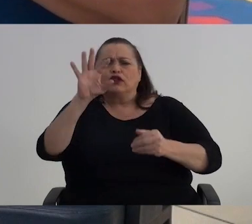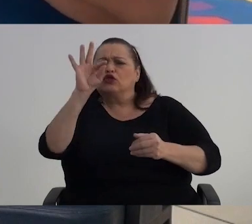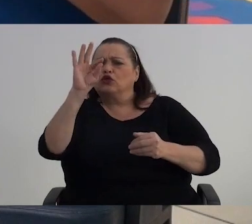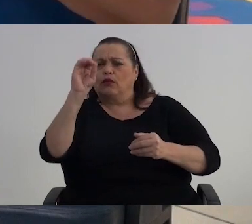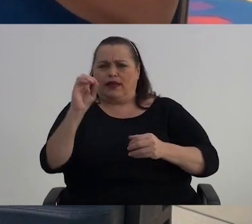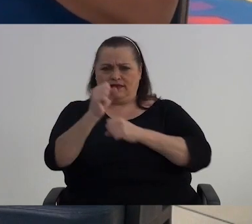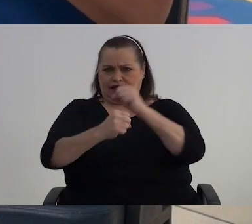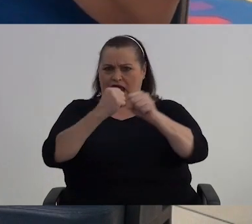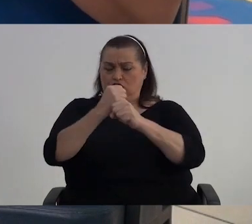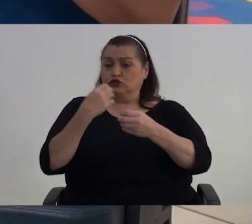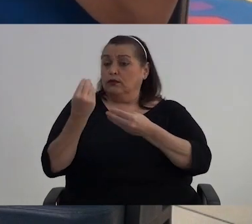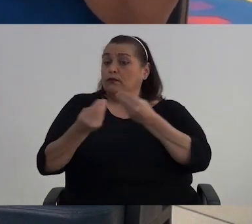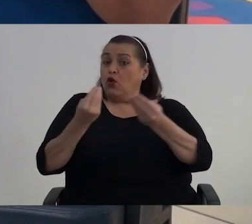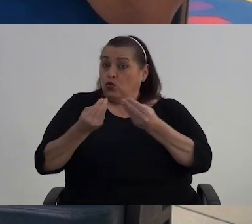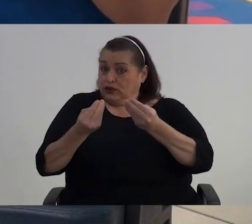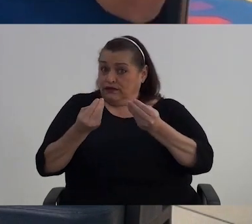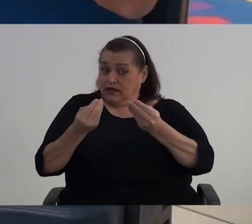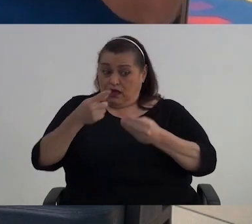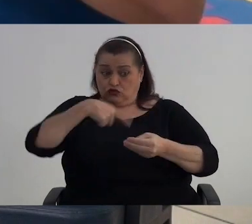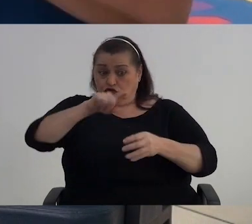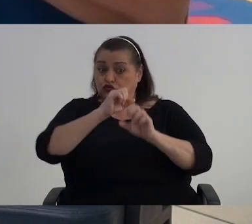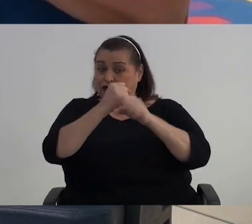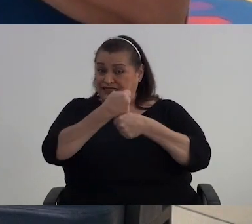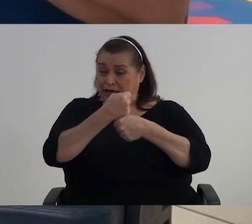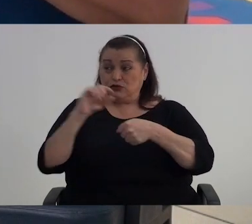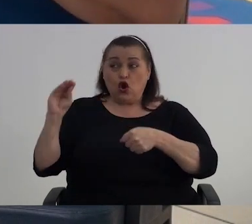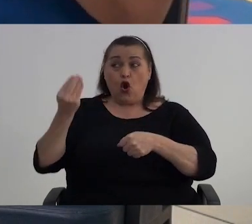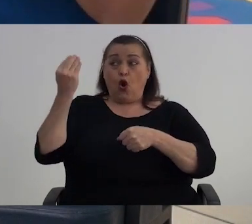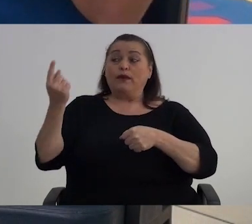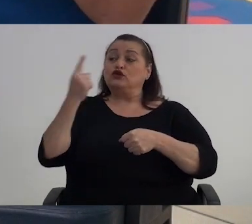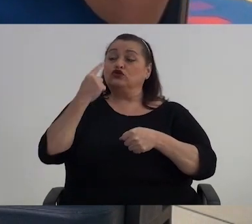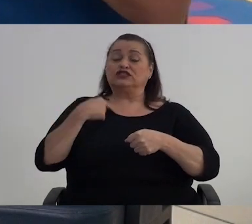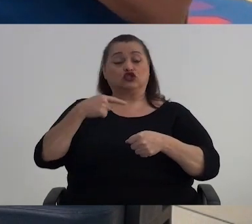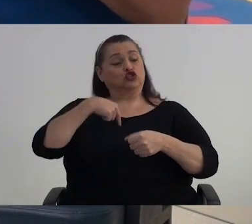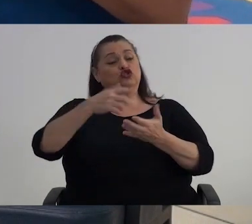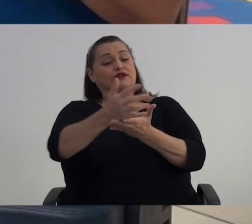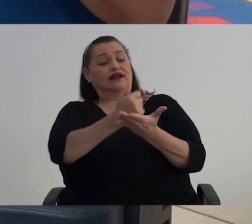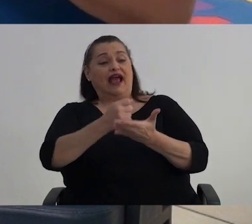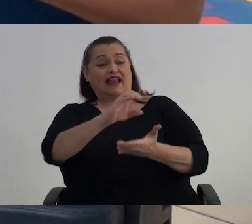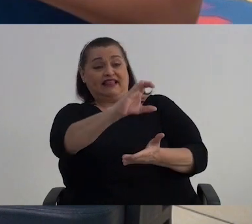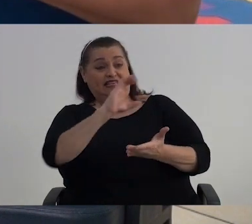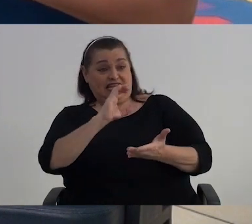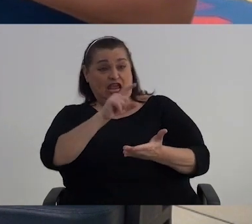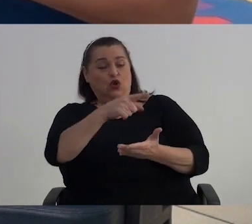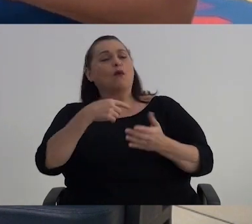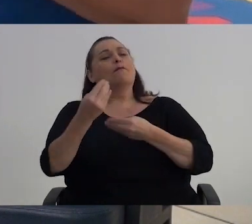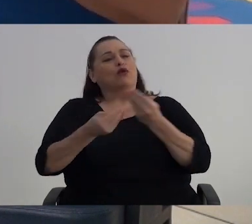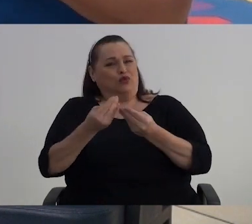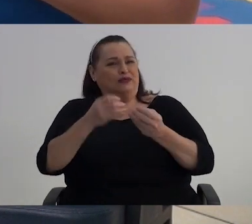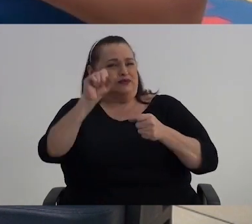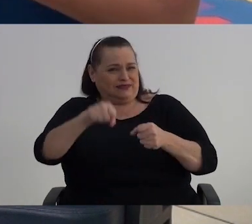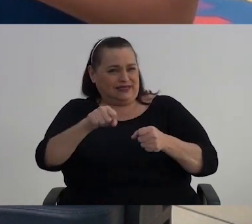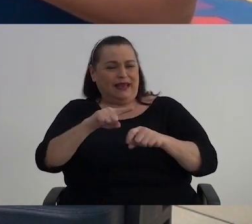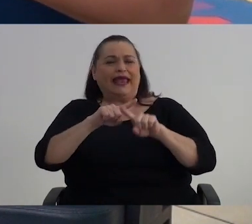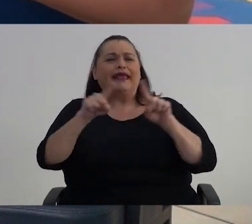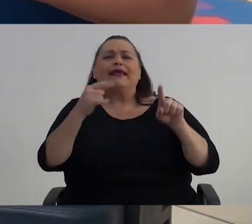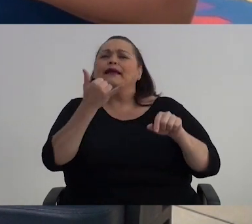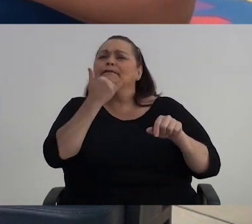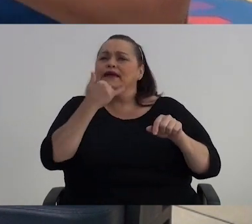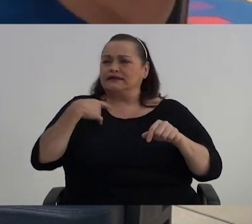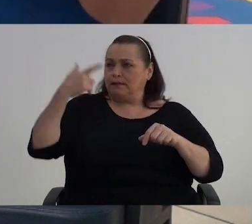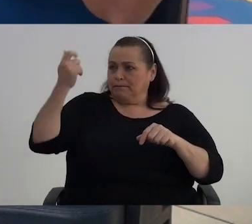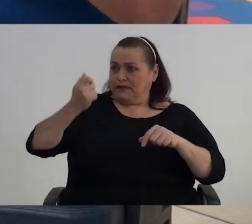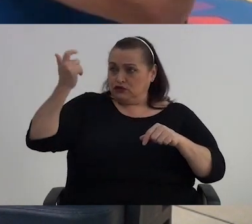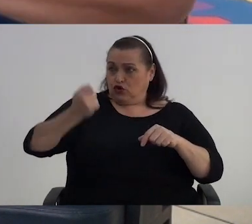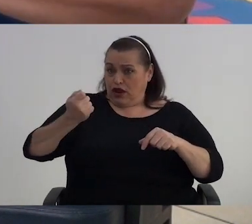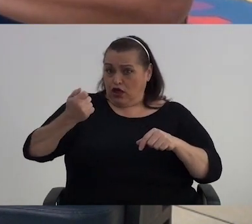Y la productividad muchas veces, desde jóvenes nos han enseñado que somos productivos porque ganamos Porque tenemos un ingreso económico, ¿y qué pasa cuando nos pensionamos? Y